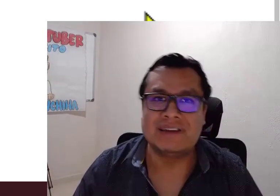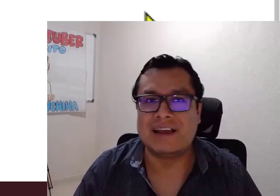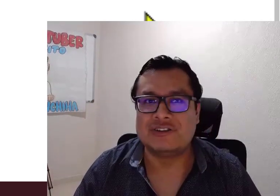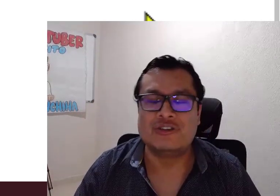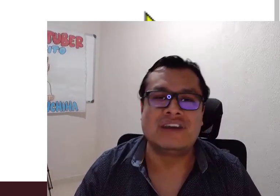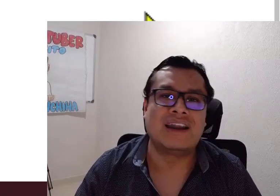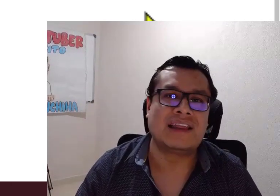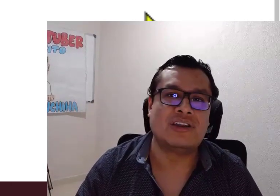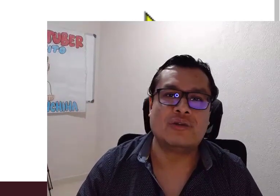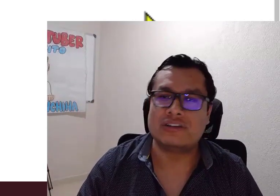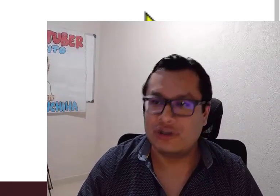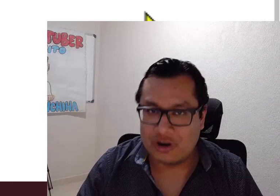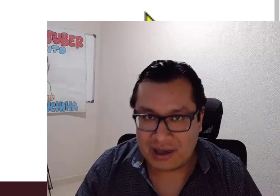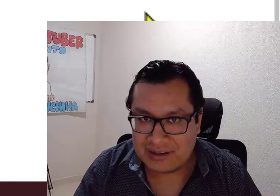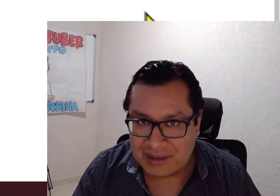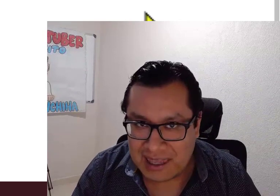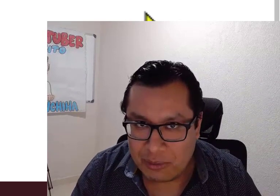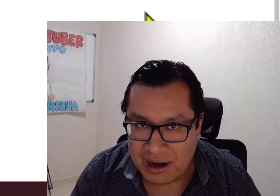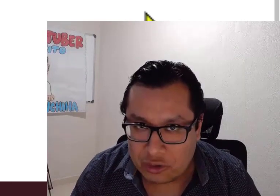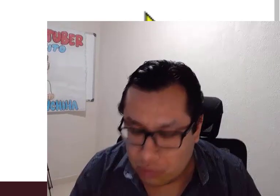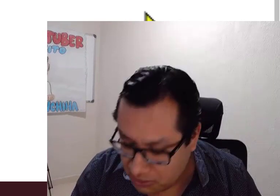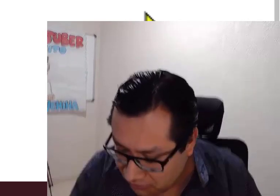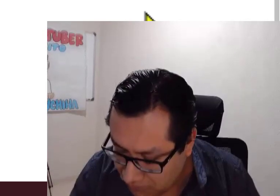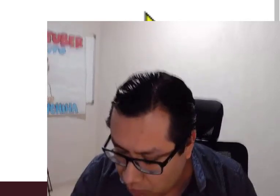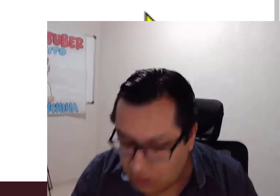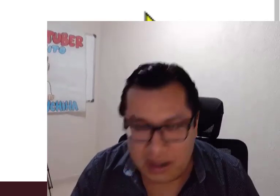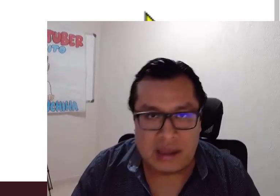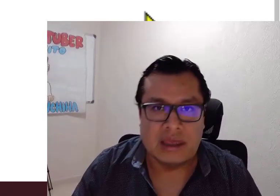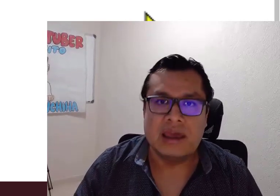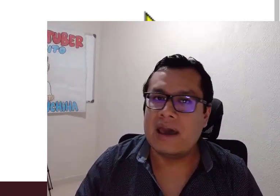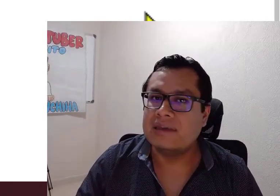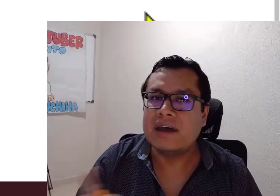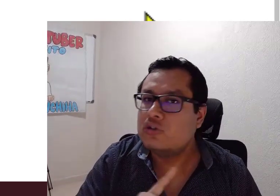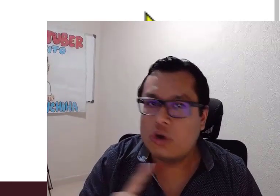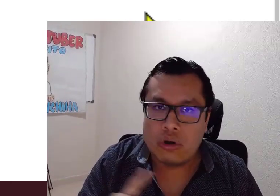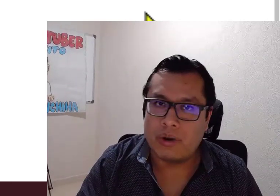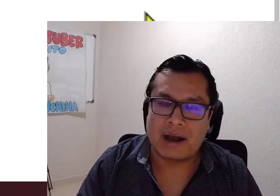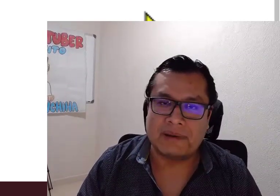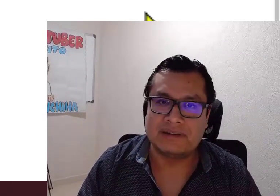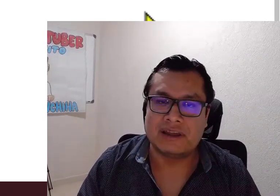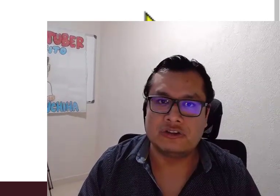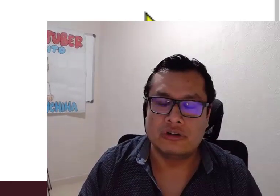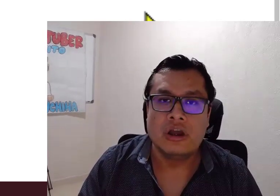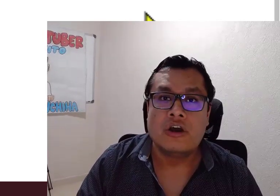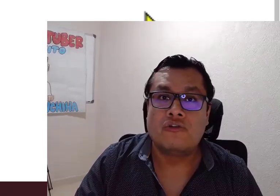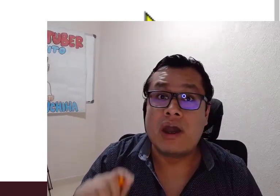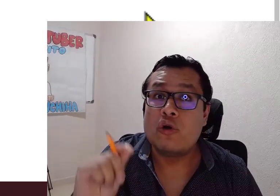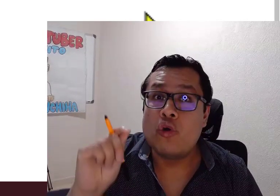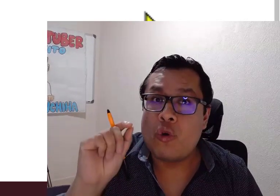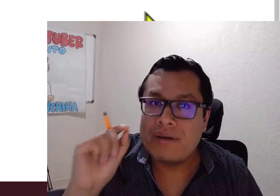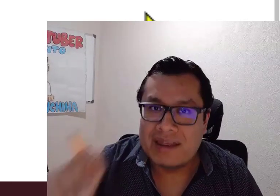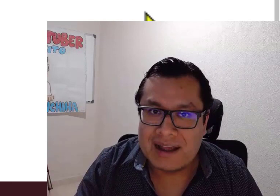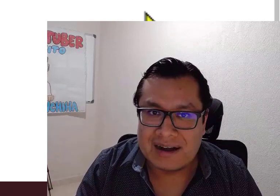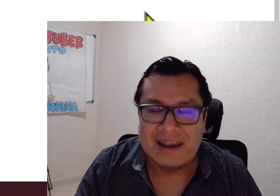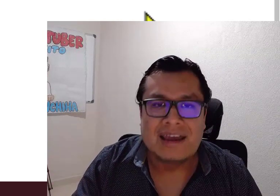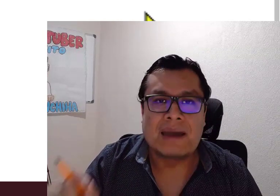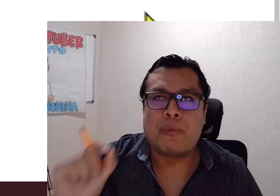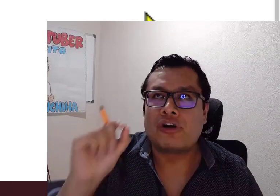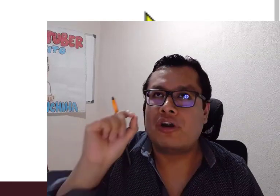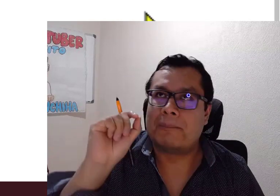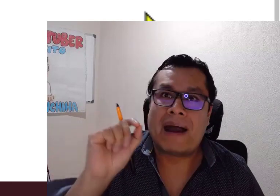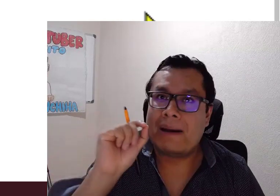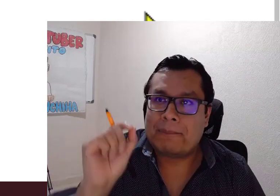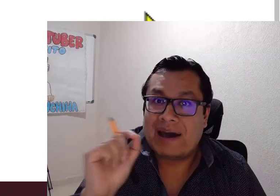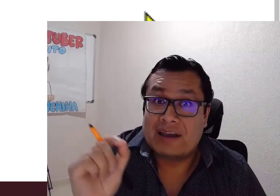capacitación, secretario de Educación. Creo que se está equivocando muchísimo y esa no hubo capacitación. Fue un webinar que